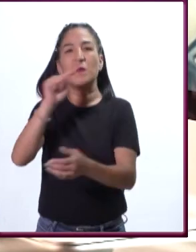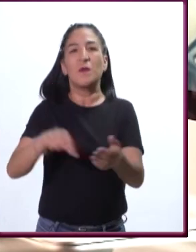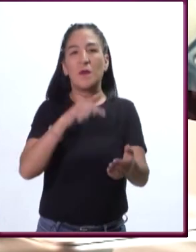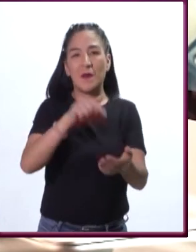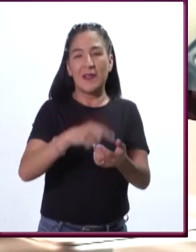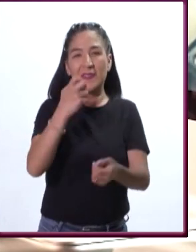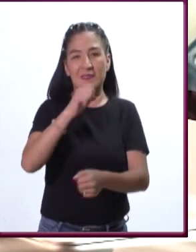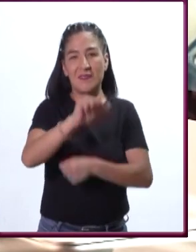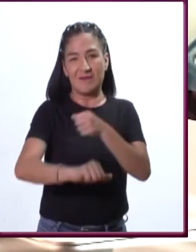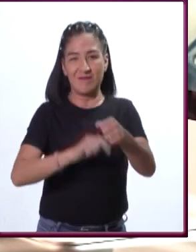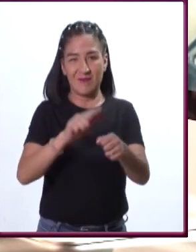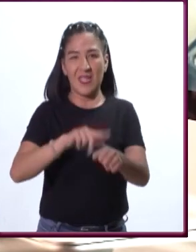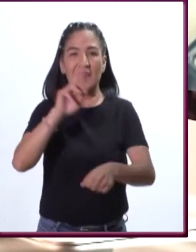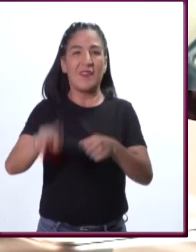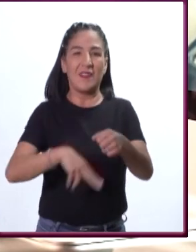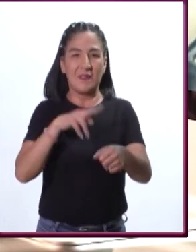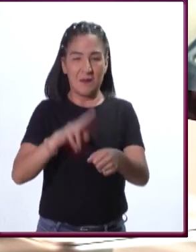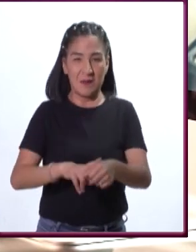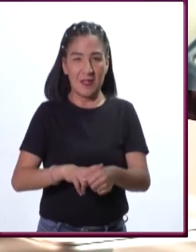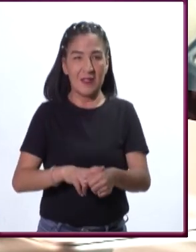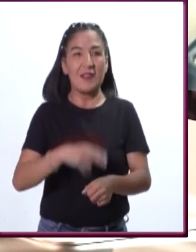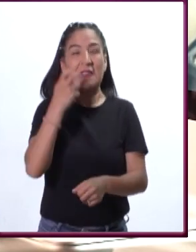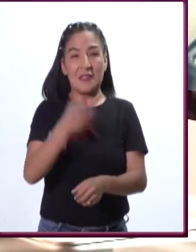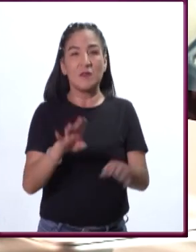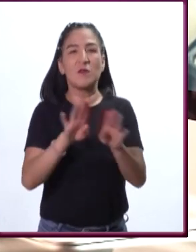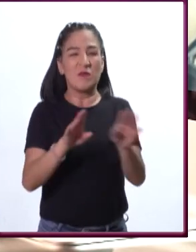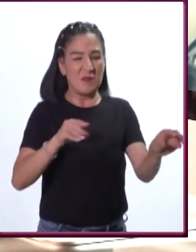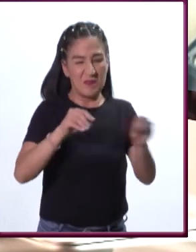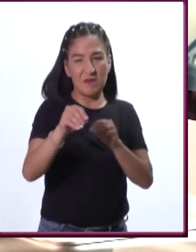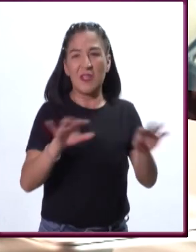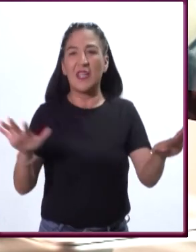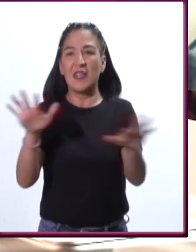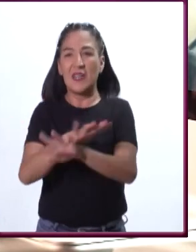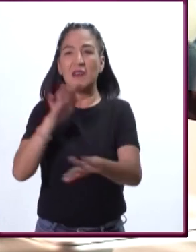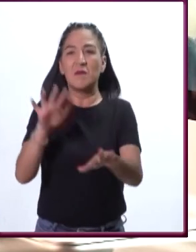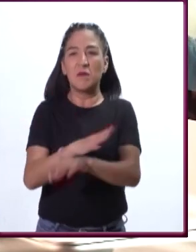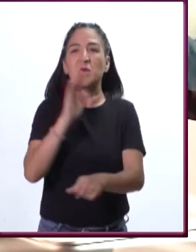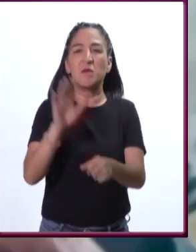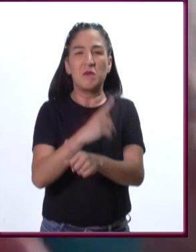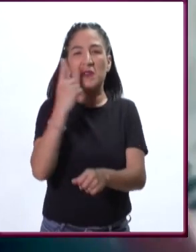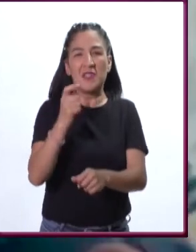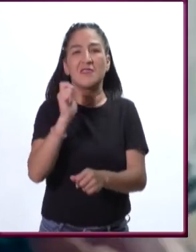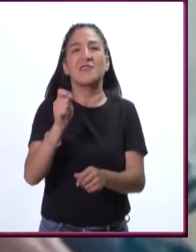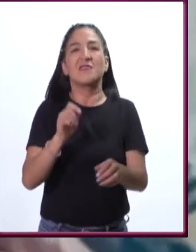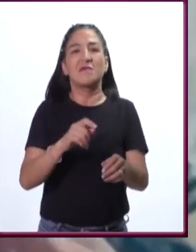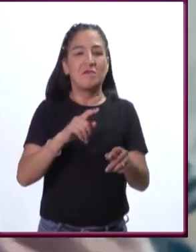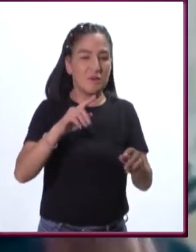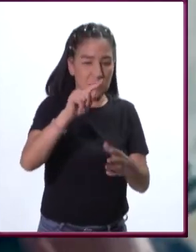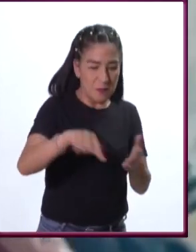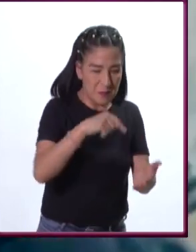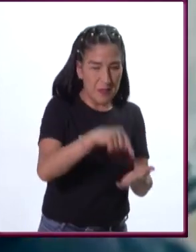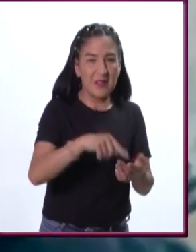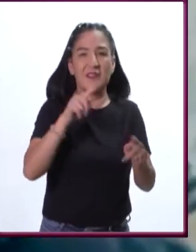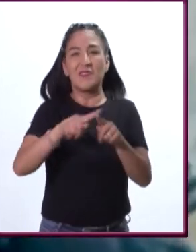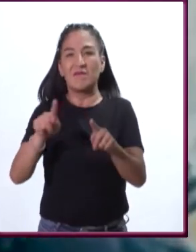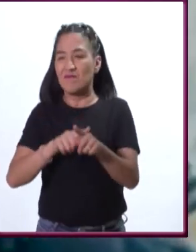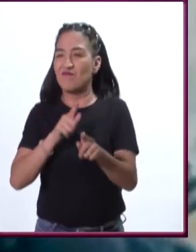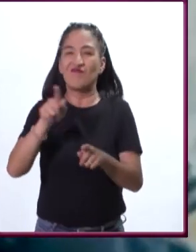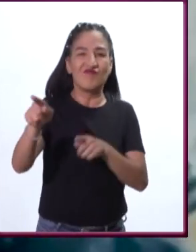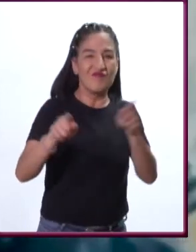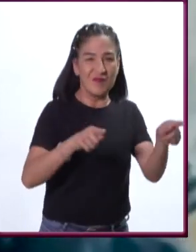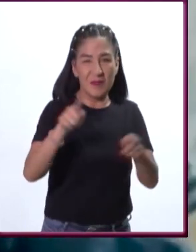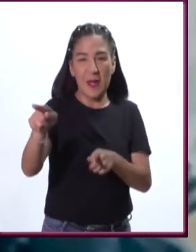especies en condiciones naturales. Y estas modificaciones se dan por muchos lados, en muchas direcciones,